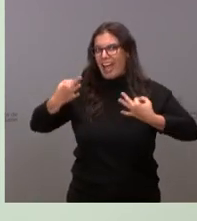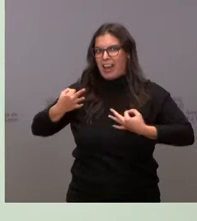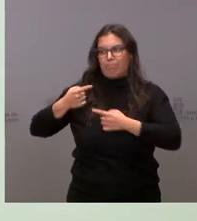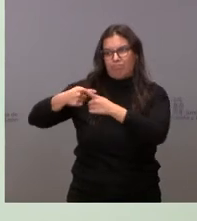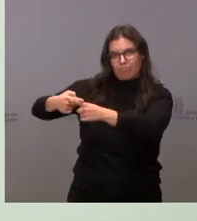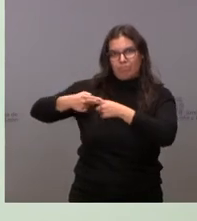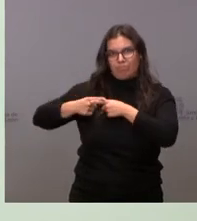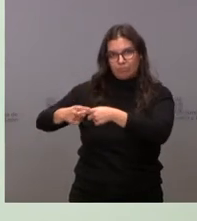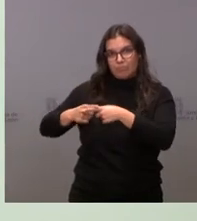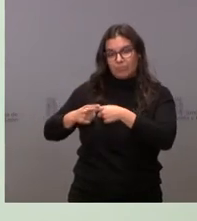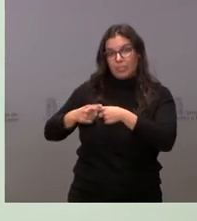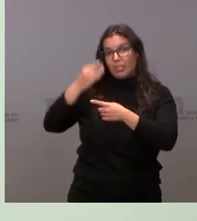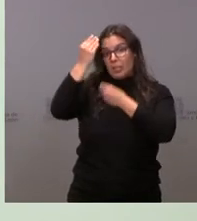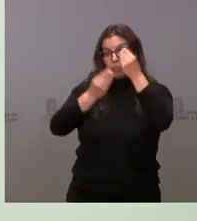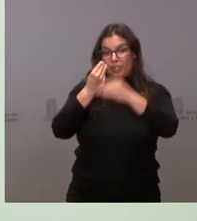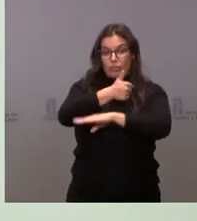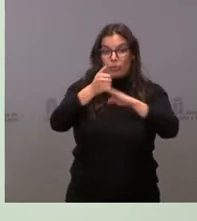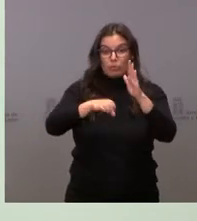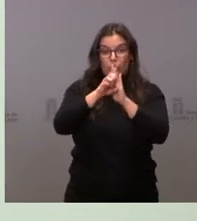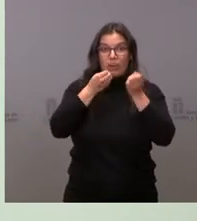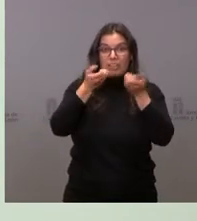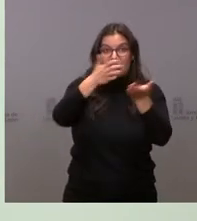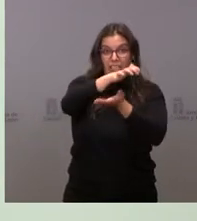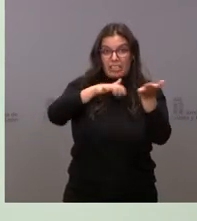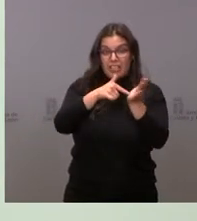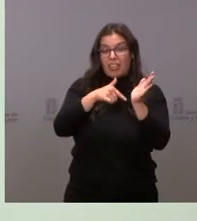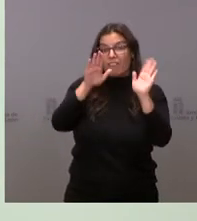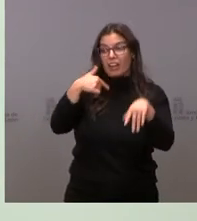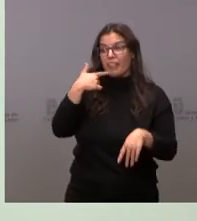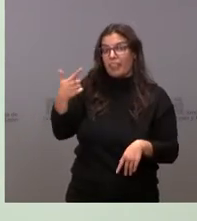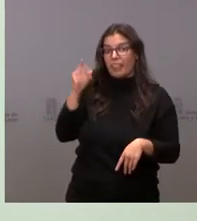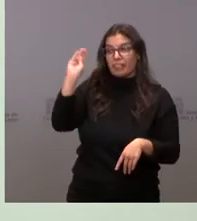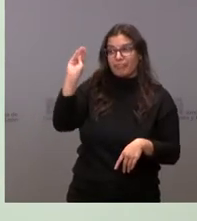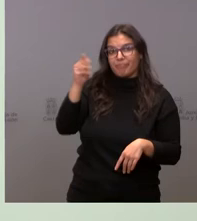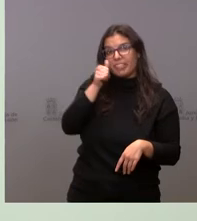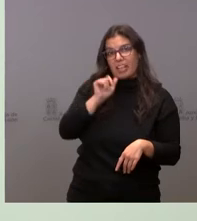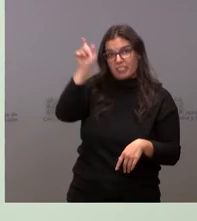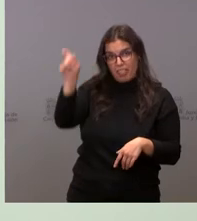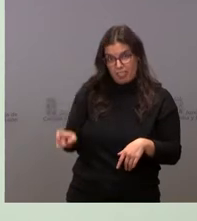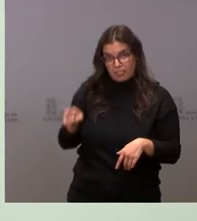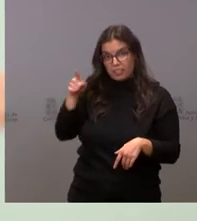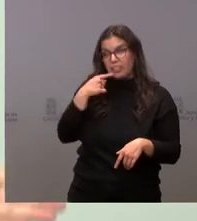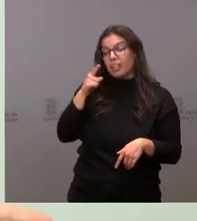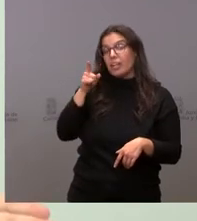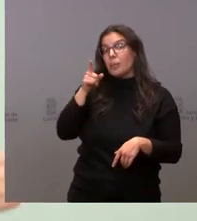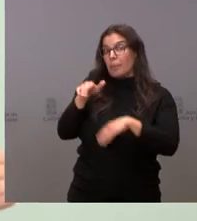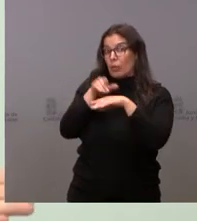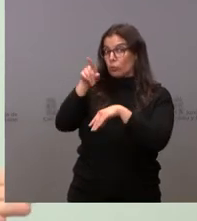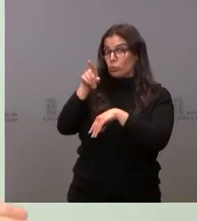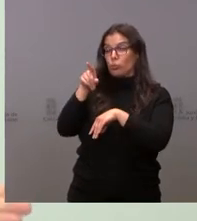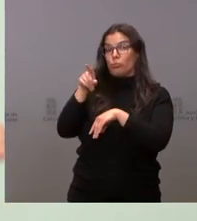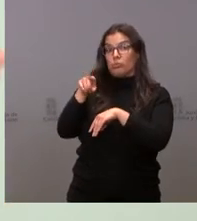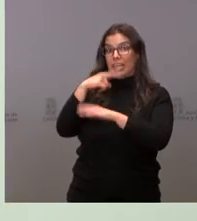sentencia del Tribunal Constitucional lo que viene a decirle a Pedro Sánchez es no solo no has hecho tus deberes